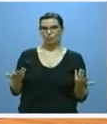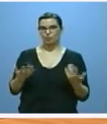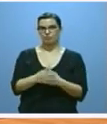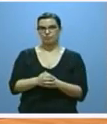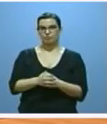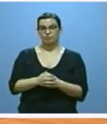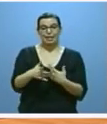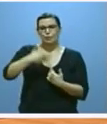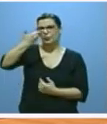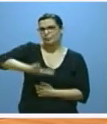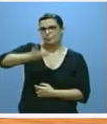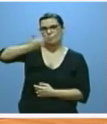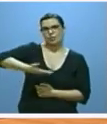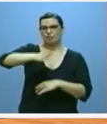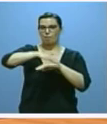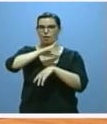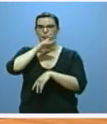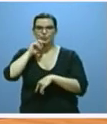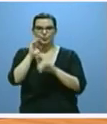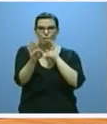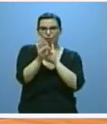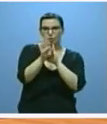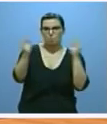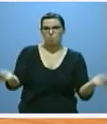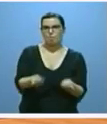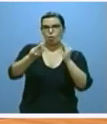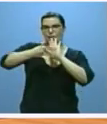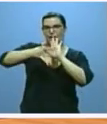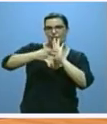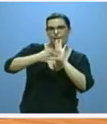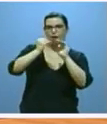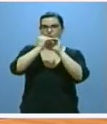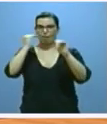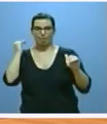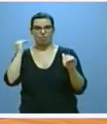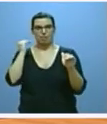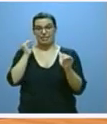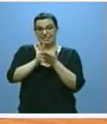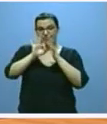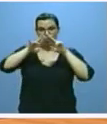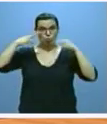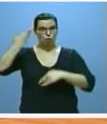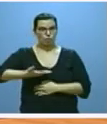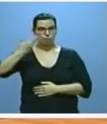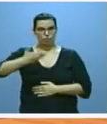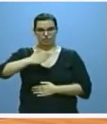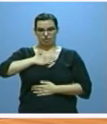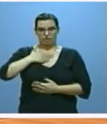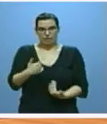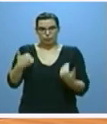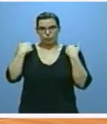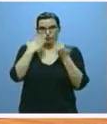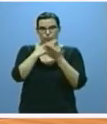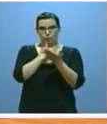son y serán imprescindibles para mantener y para mejorar la calidad y la equidad de los grandes servicios públicos de titularidad autonómica